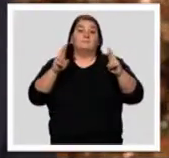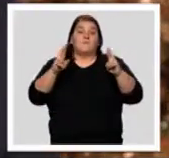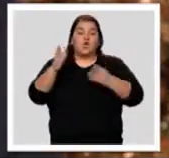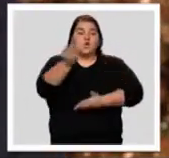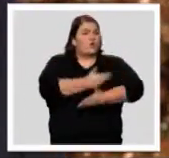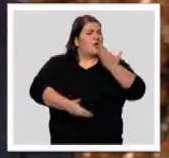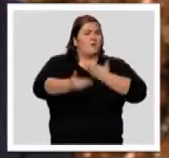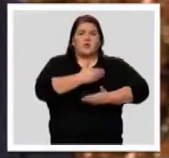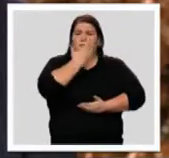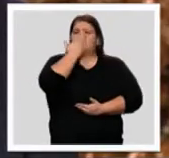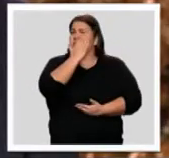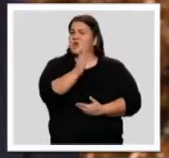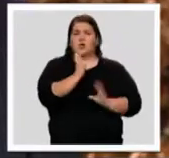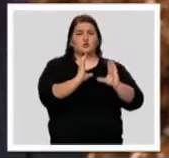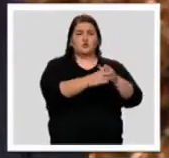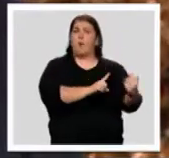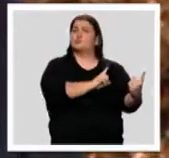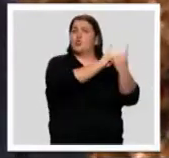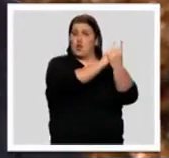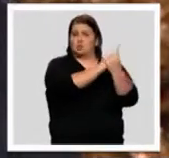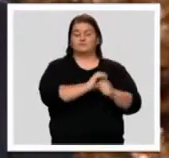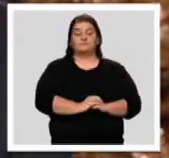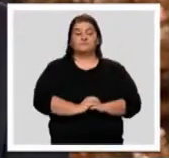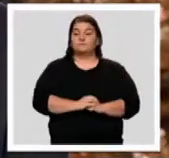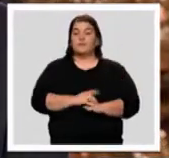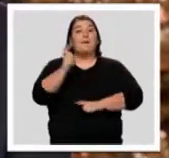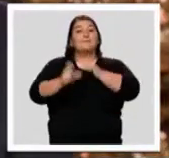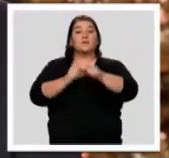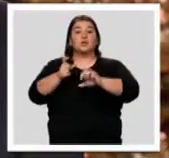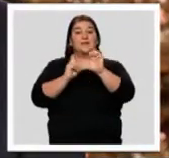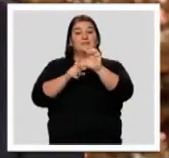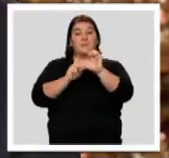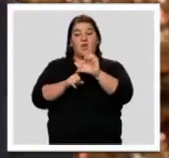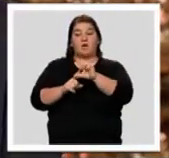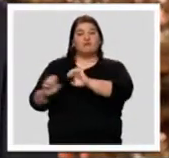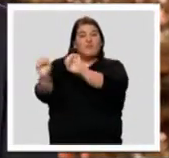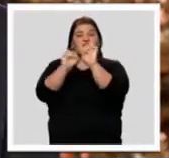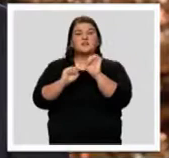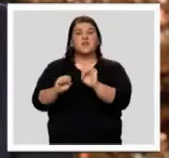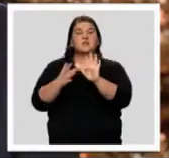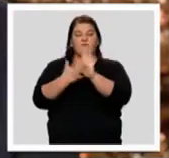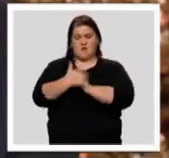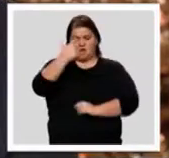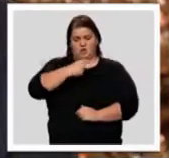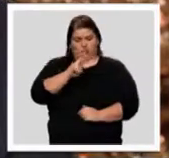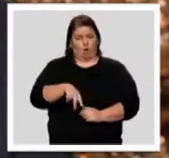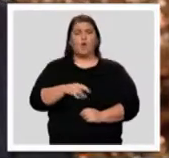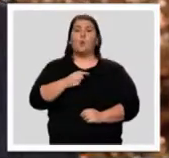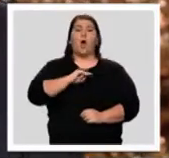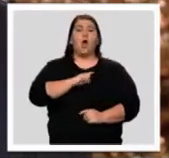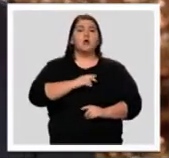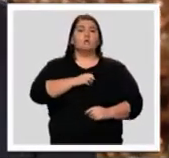colaboración sincera de la oposición. Nuestra defensa de los extremeños no es una forma de ser. No somos